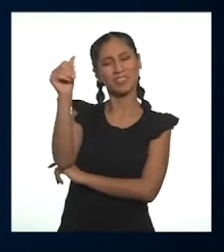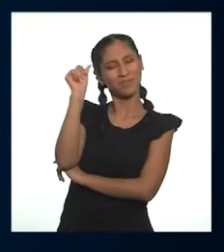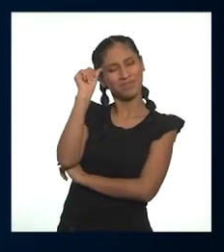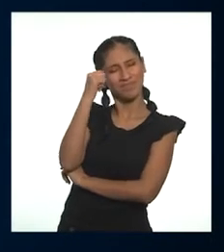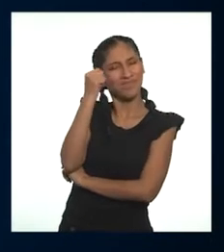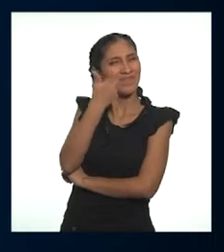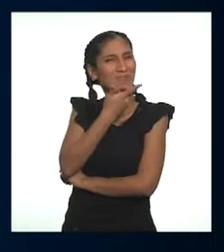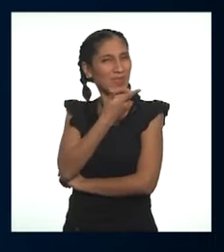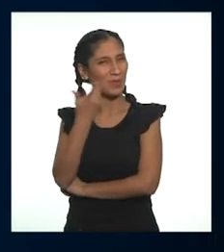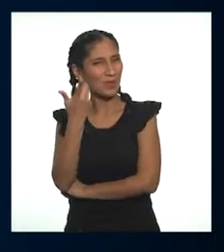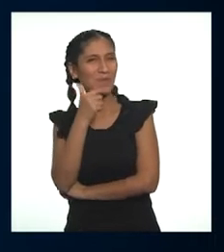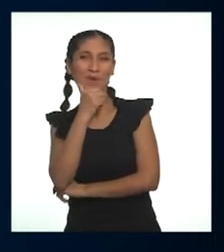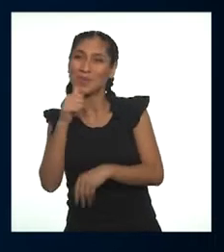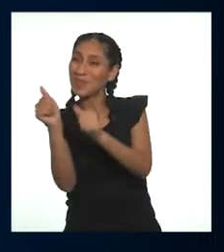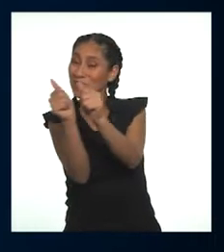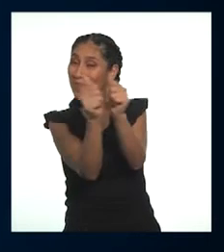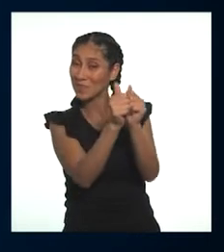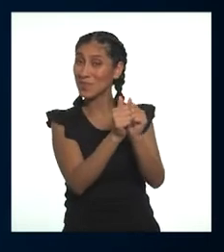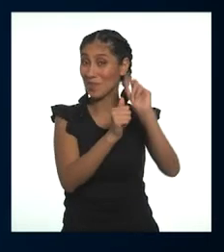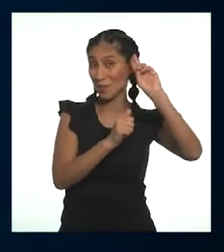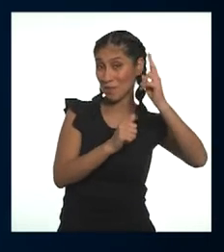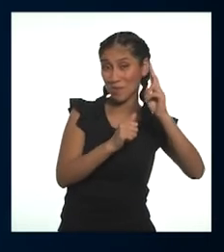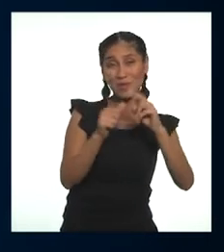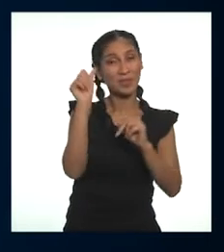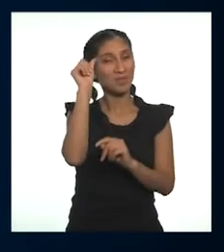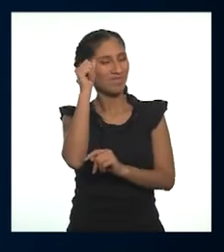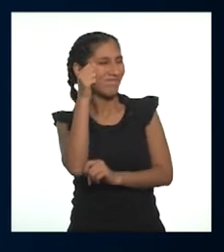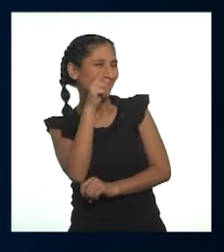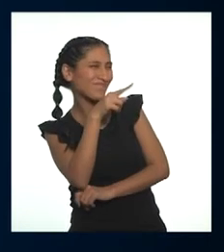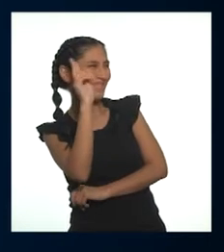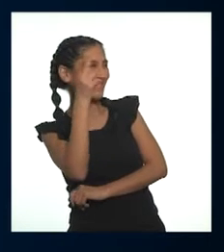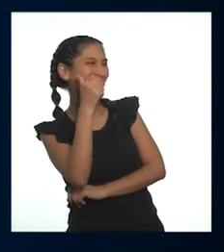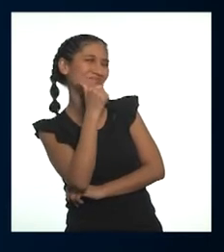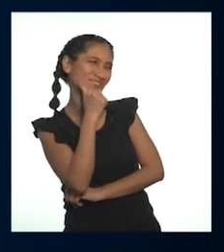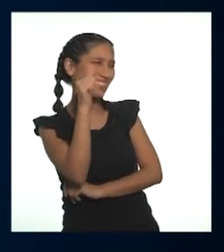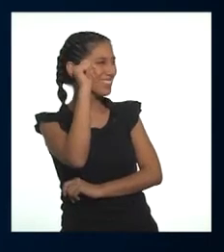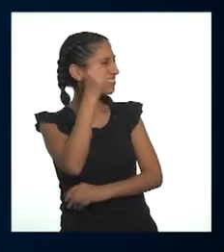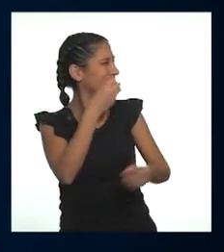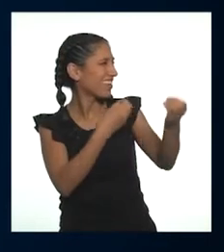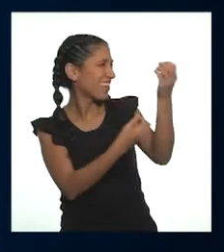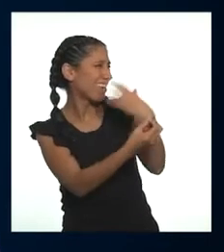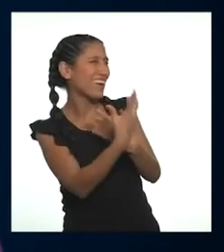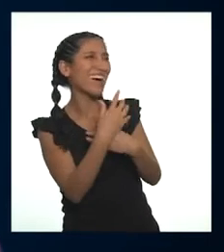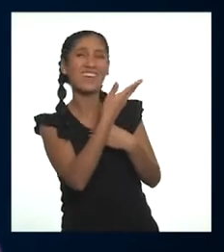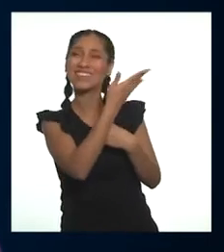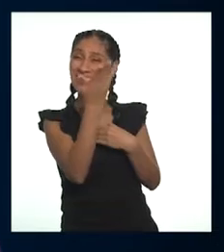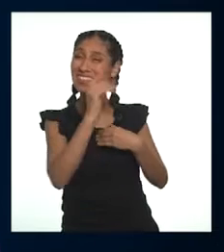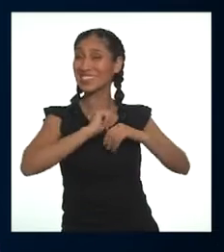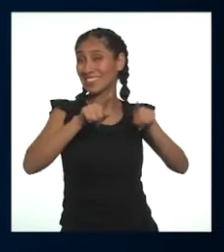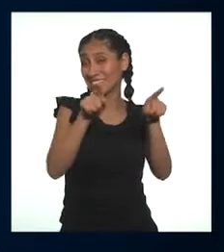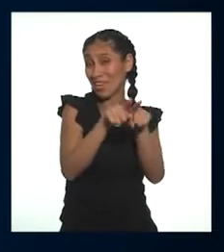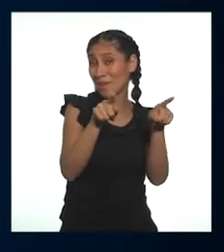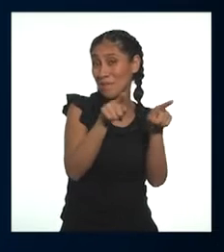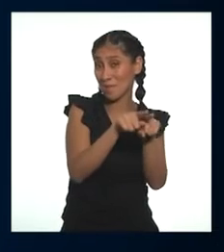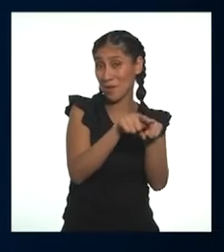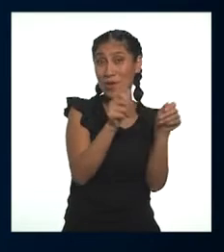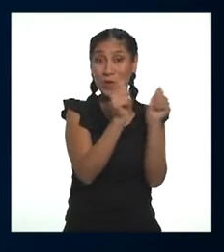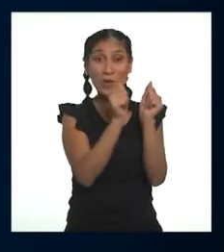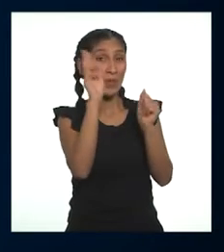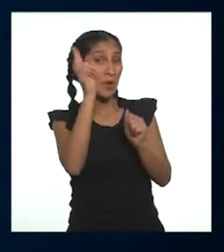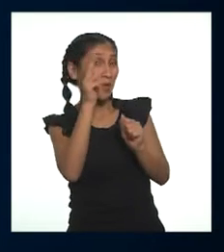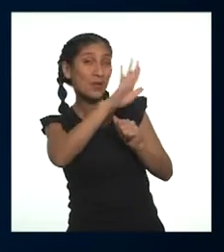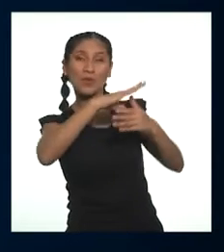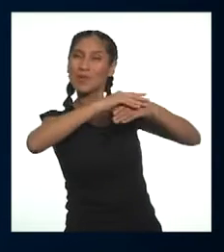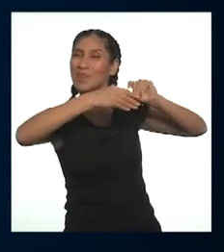recordar esos momentos escolares junto a sus profesoras y profesores. A partir de ello, escriban sus relatos de vida